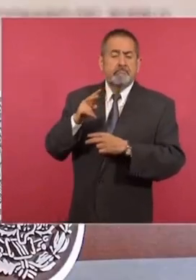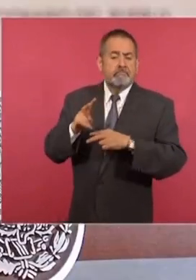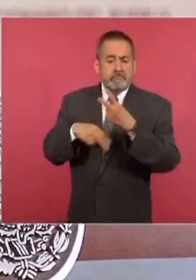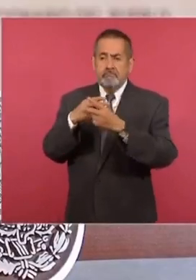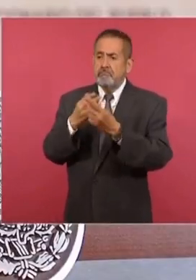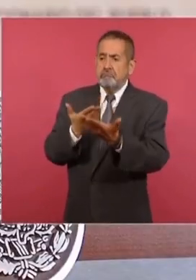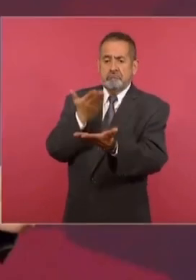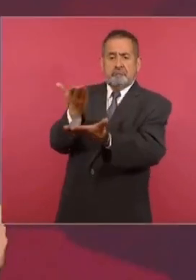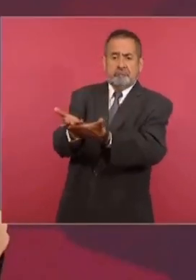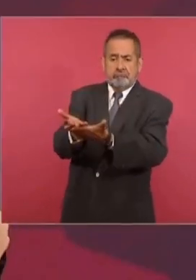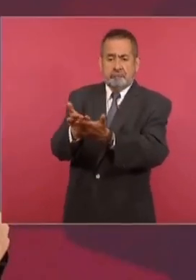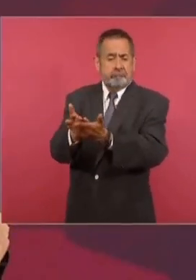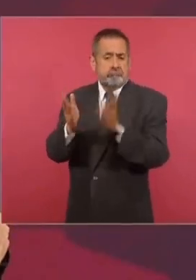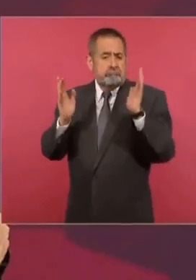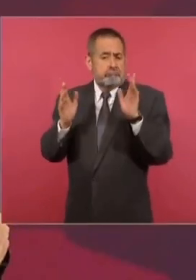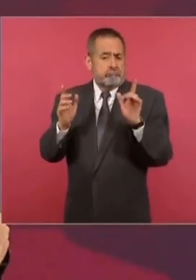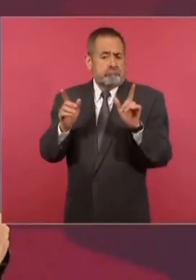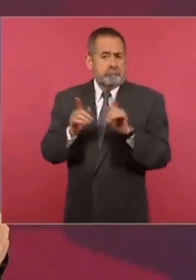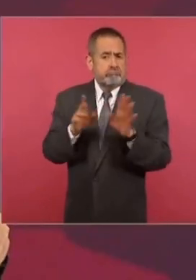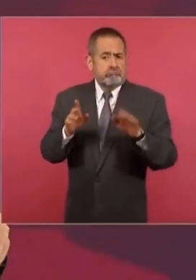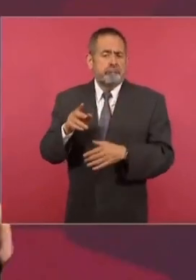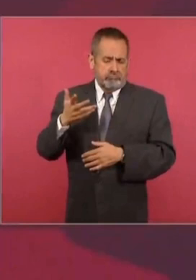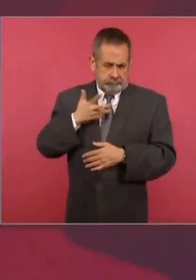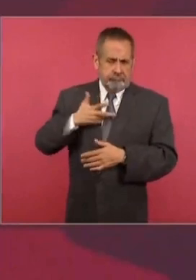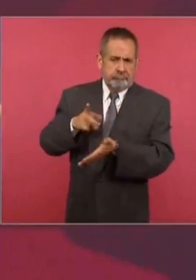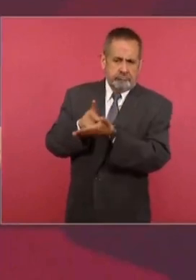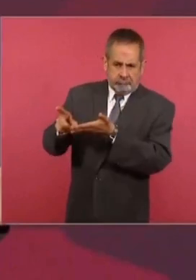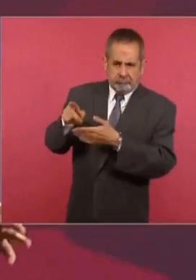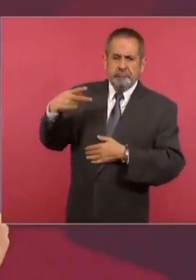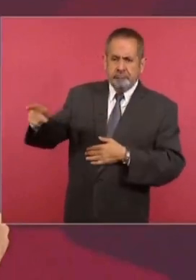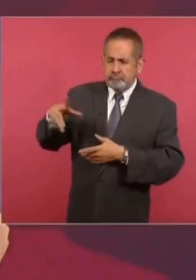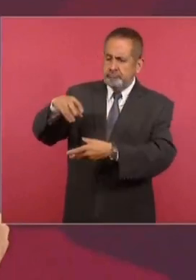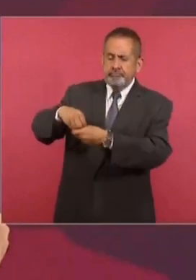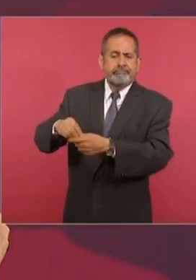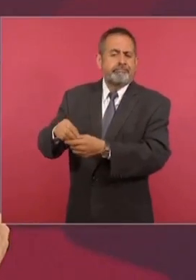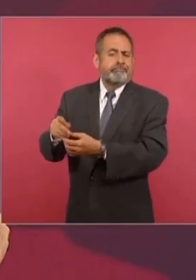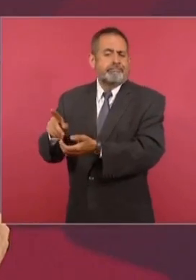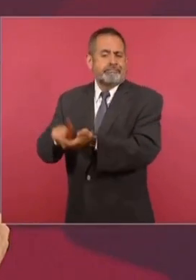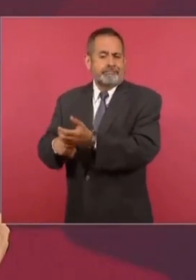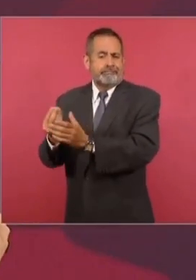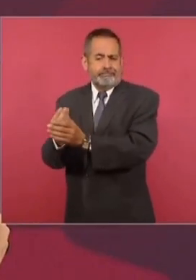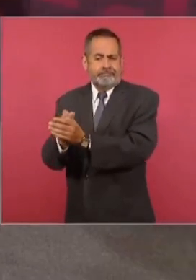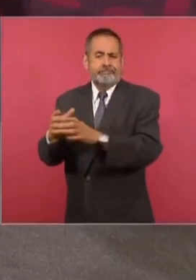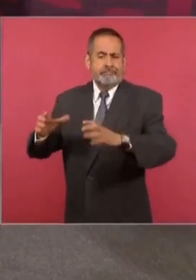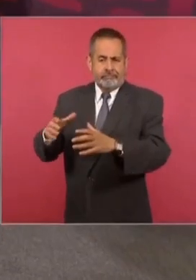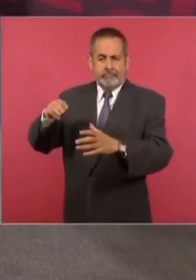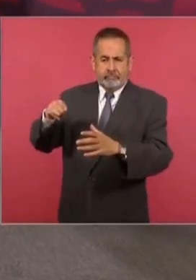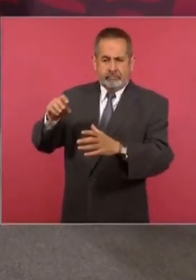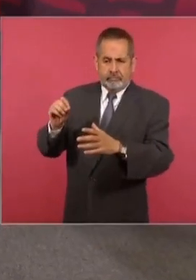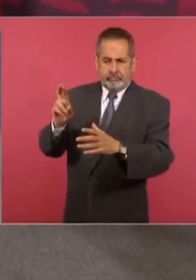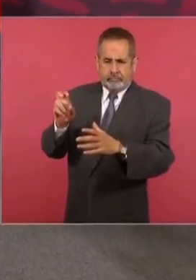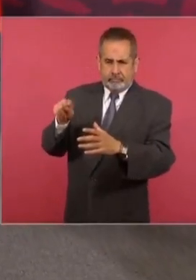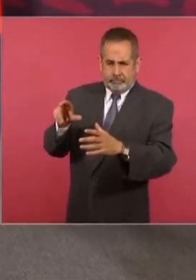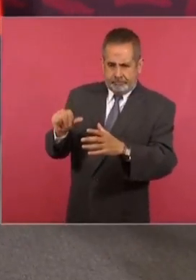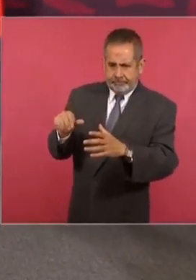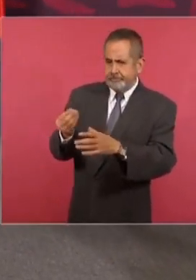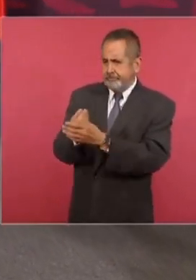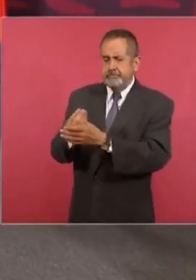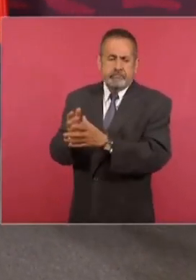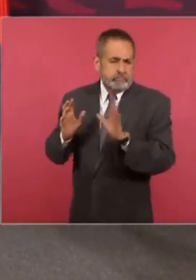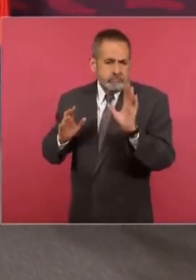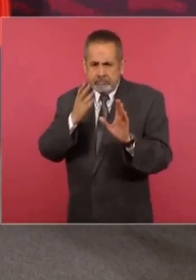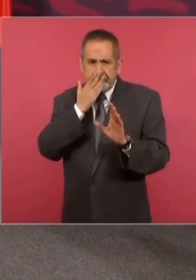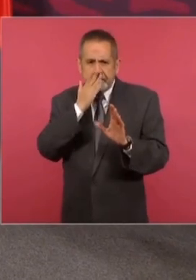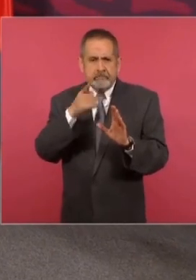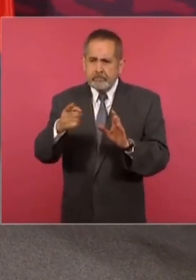recurso, es su derecho, es un proceso interno por parte del partido, son